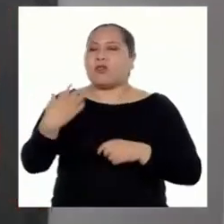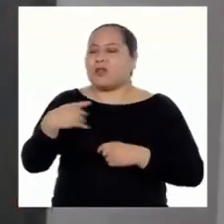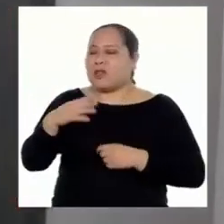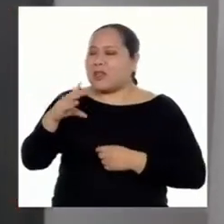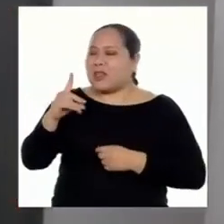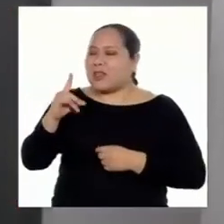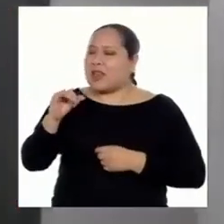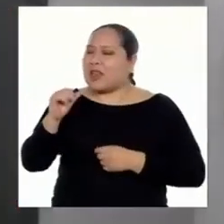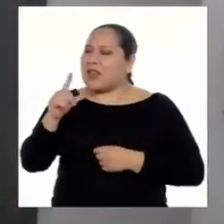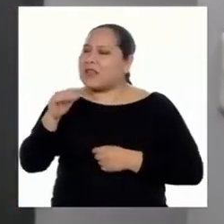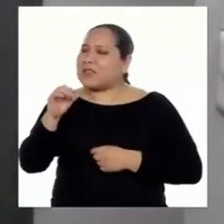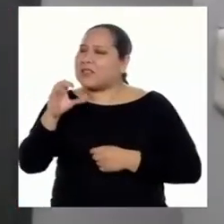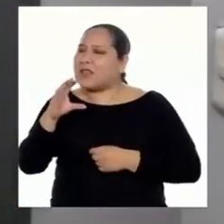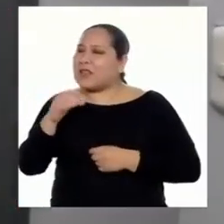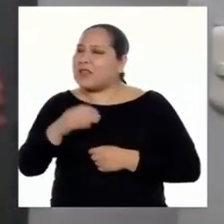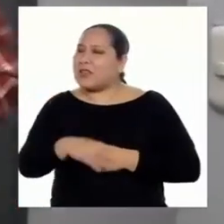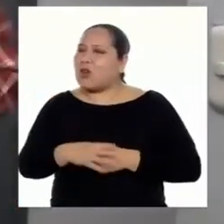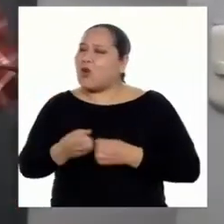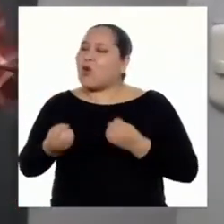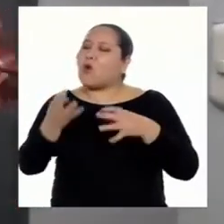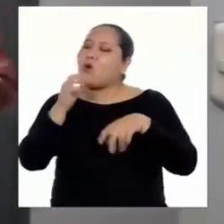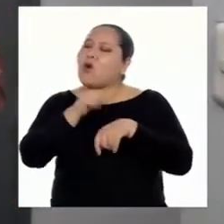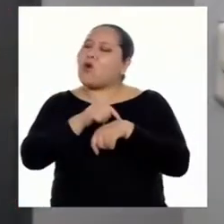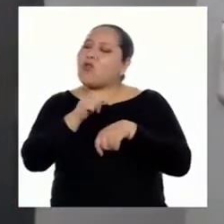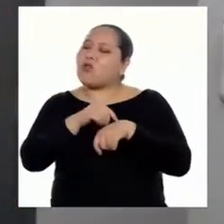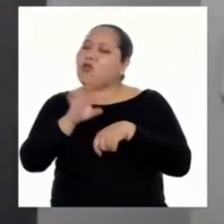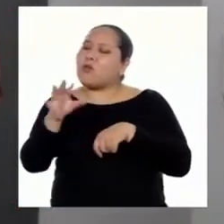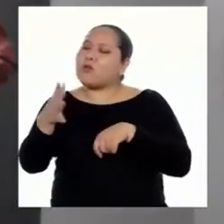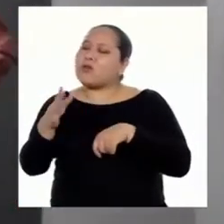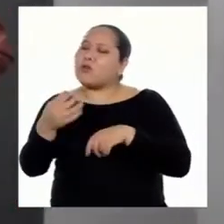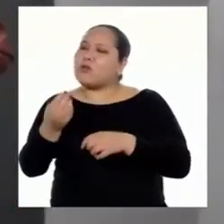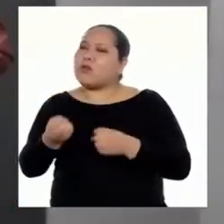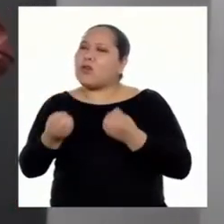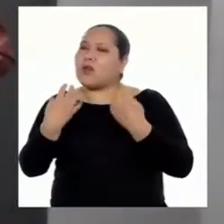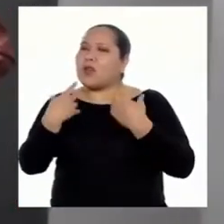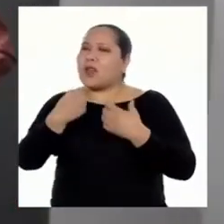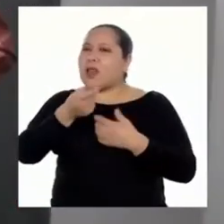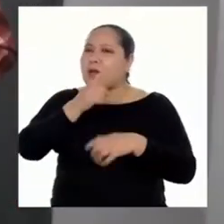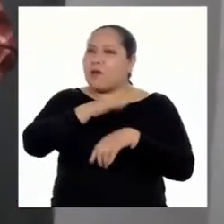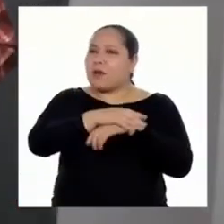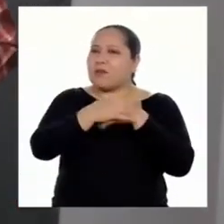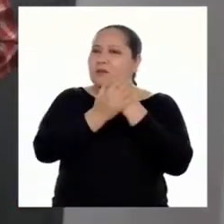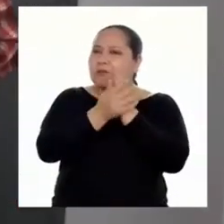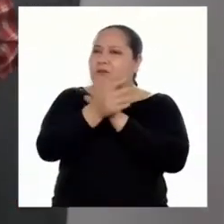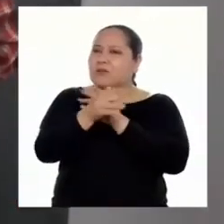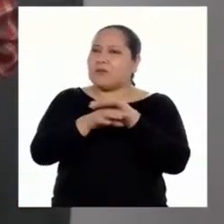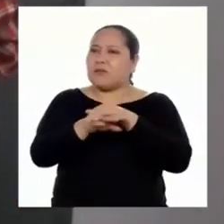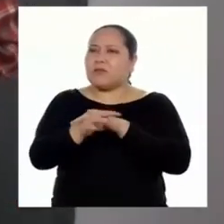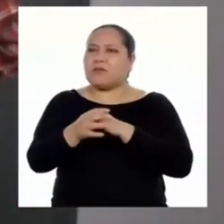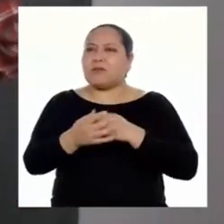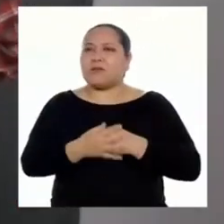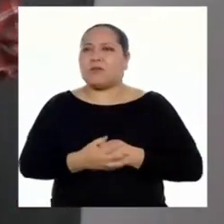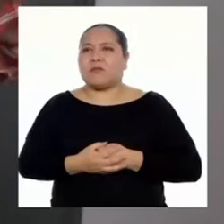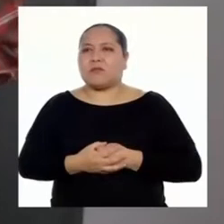señor de las Casas, exactamente por cuánto tiempo aproximado deberíamos lavarnos las manos.